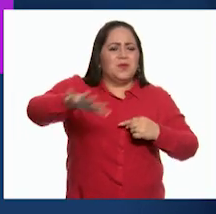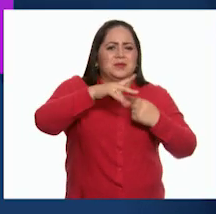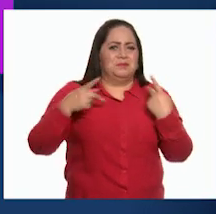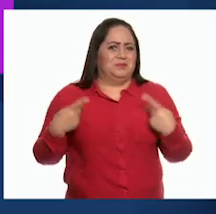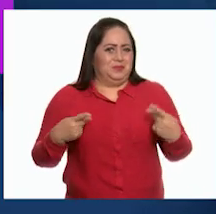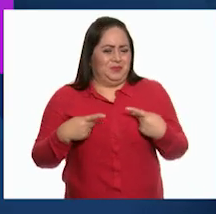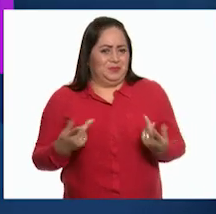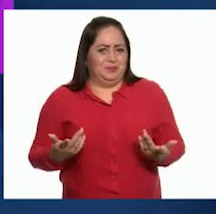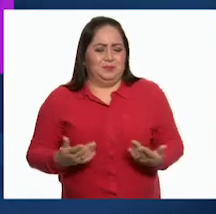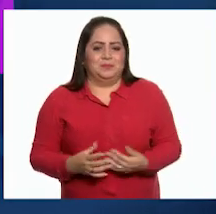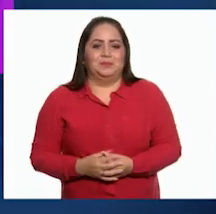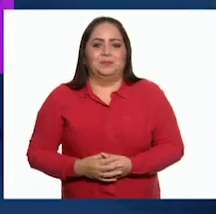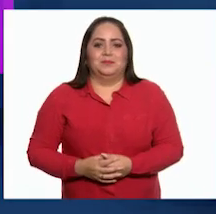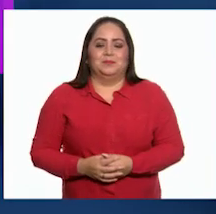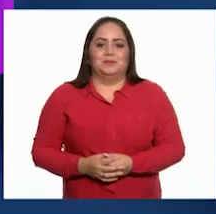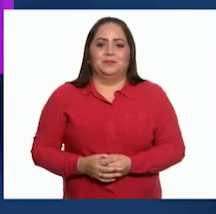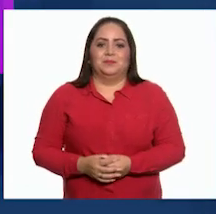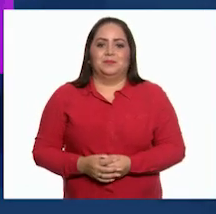a los otros.